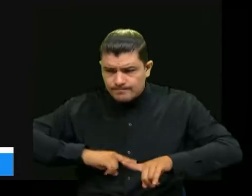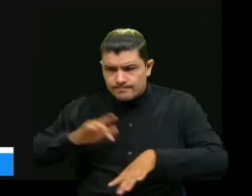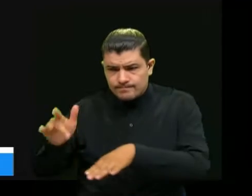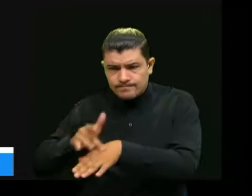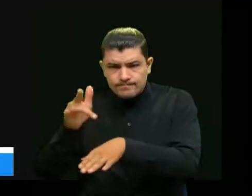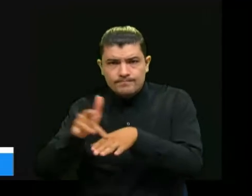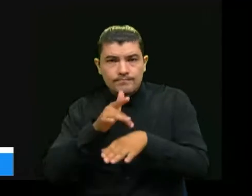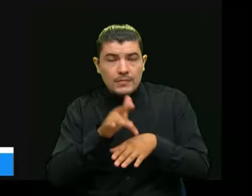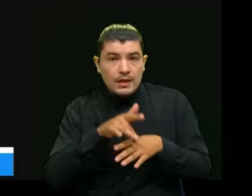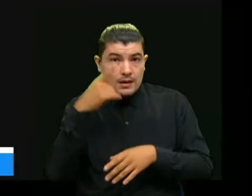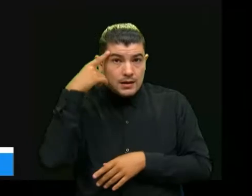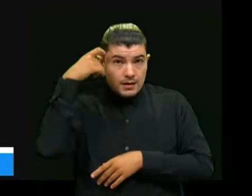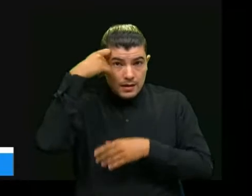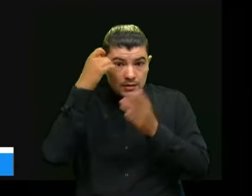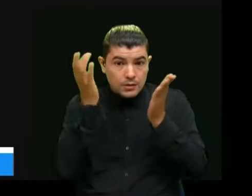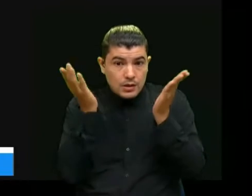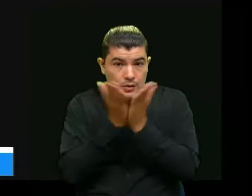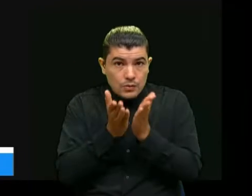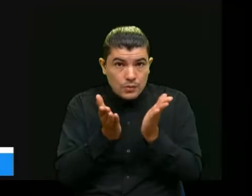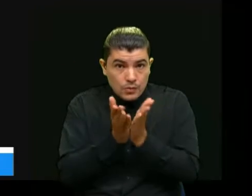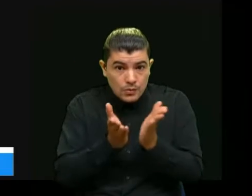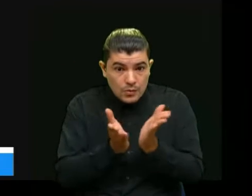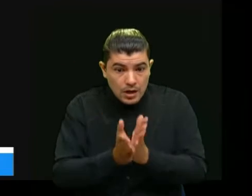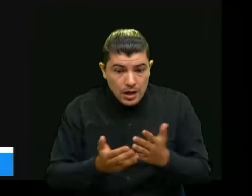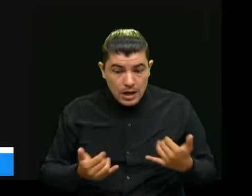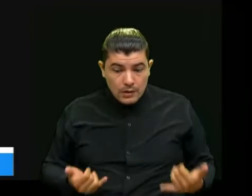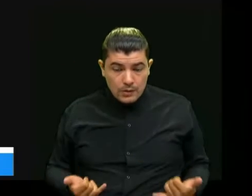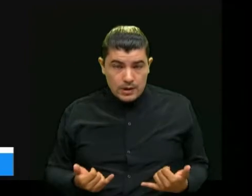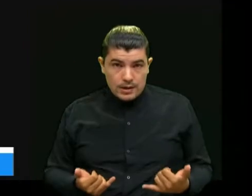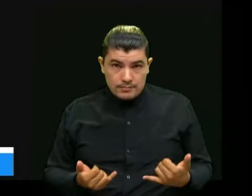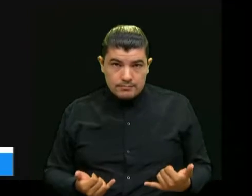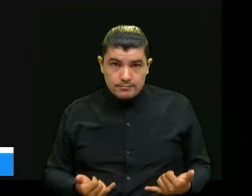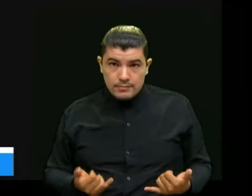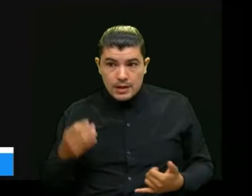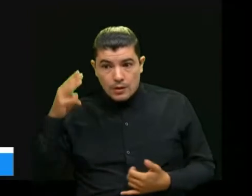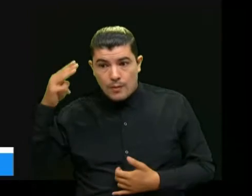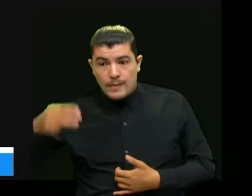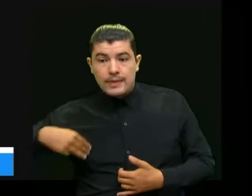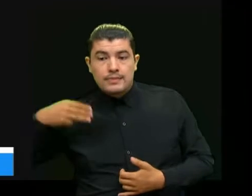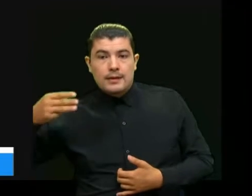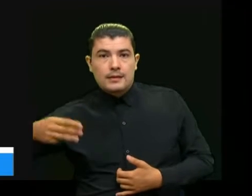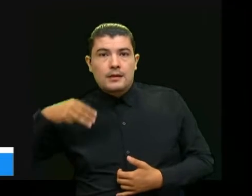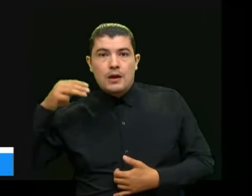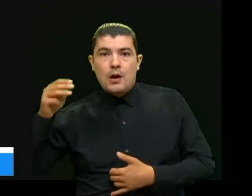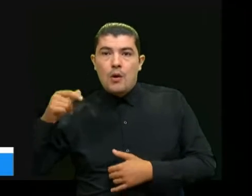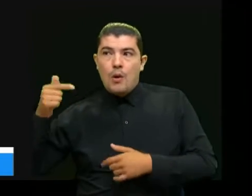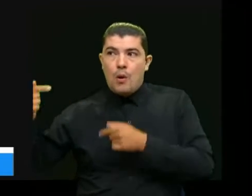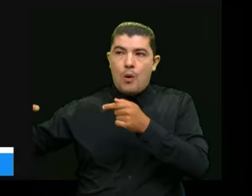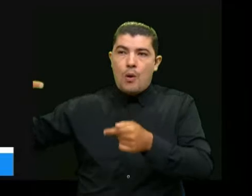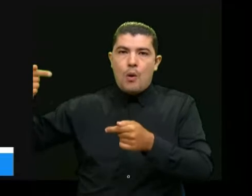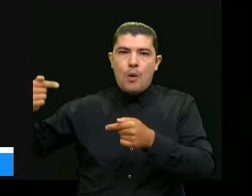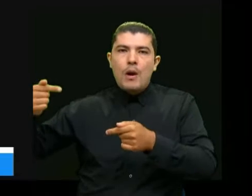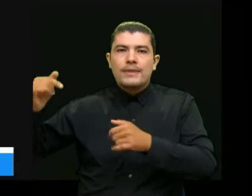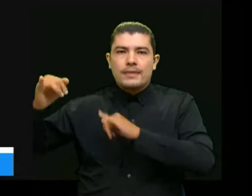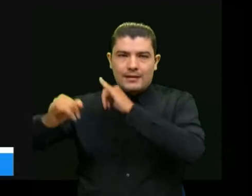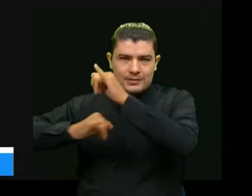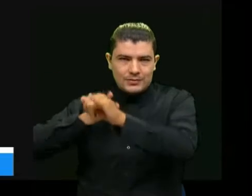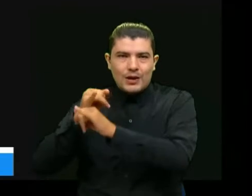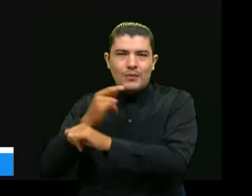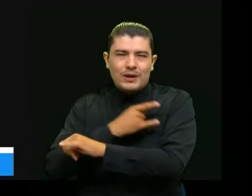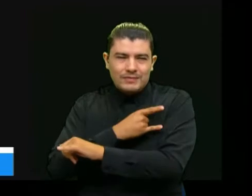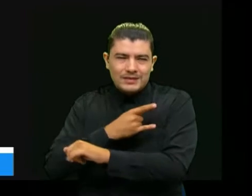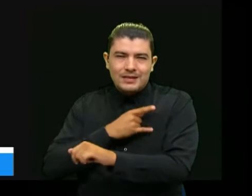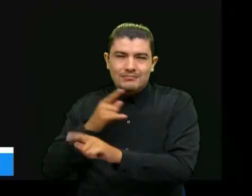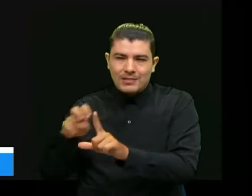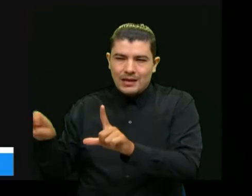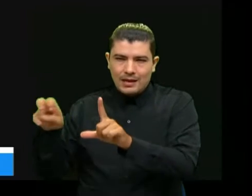retos educativos que tenemos frente a la competencia internacional principalmente a partir de la